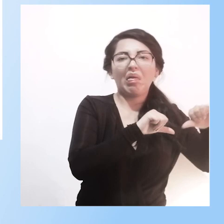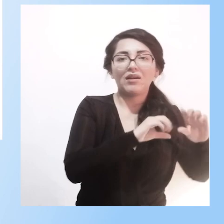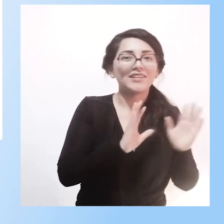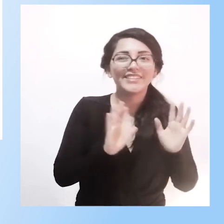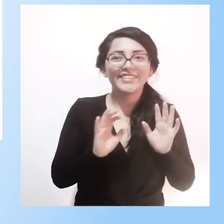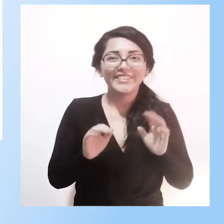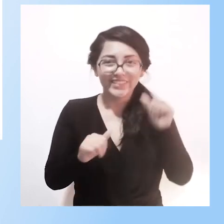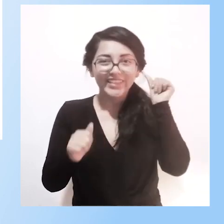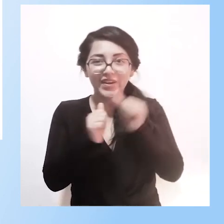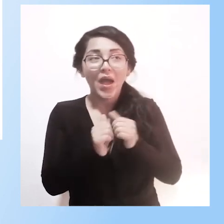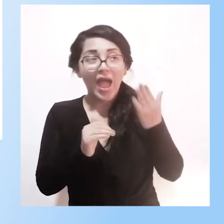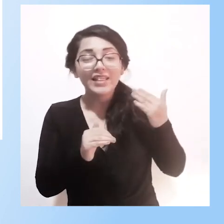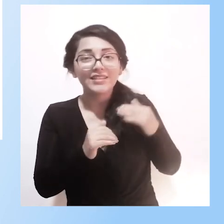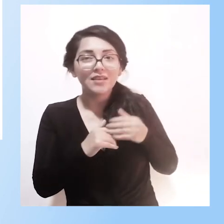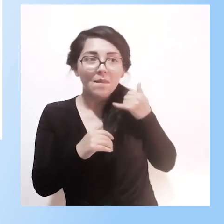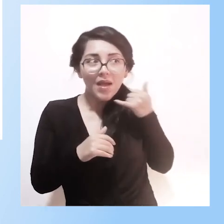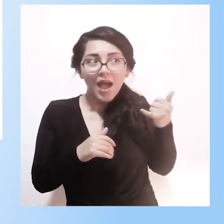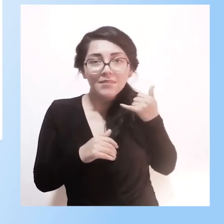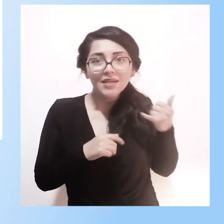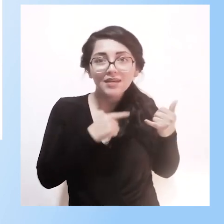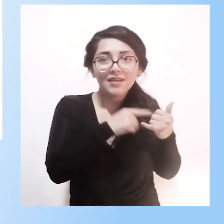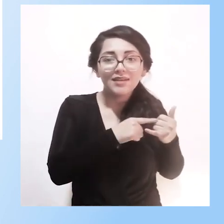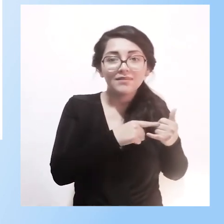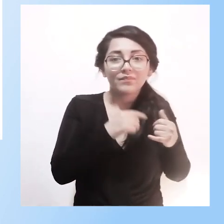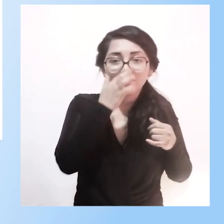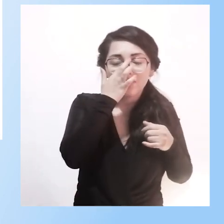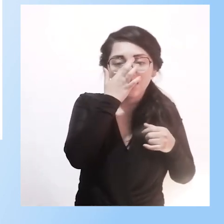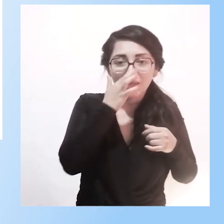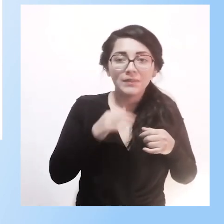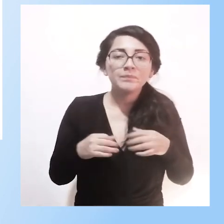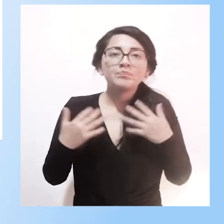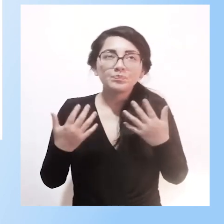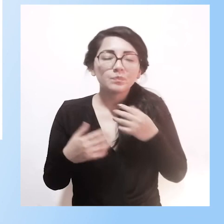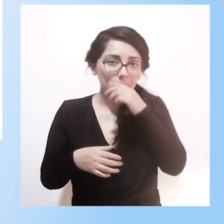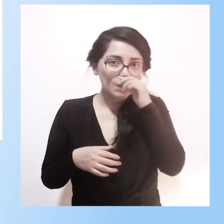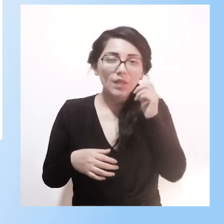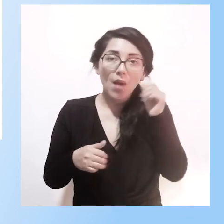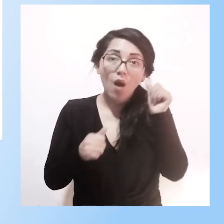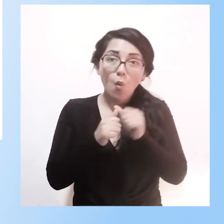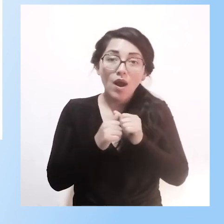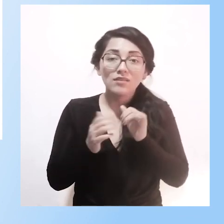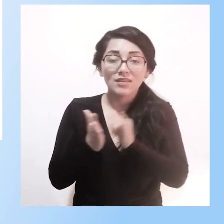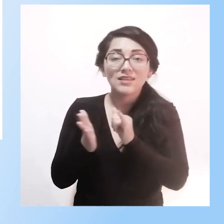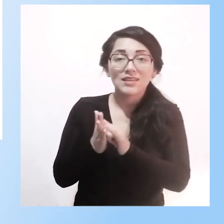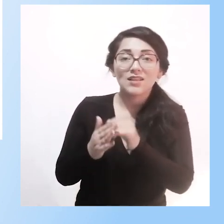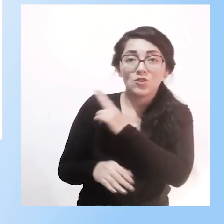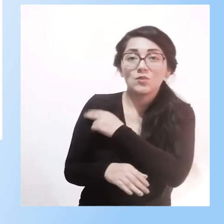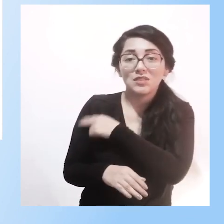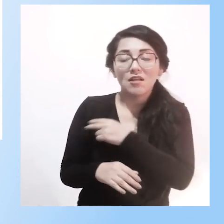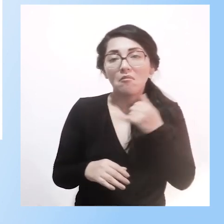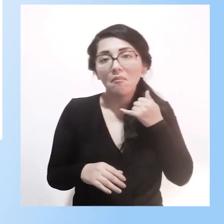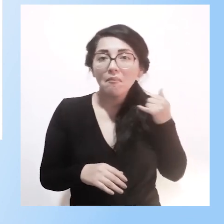un teléfono porque era un hospital de referencia un hospital cuaternario y que